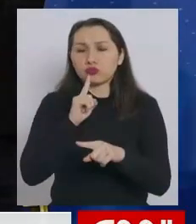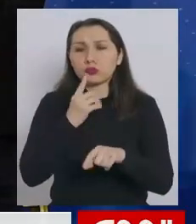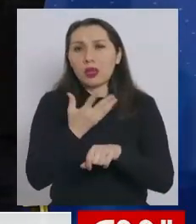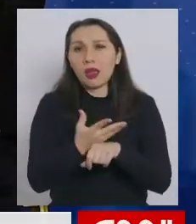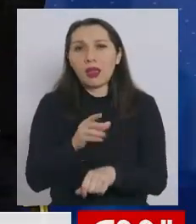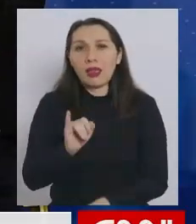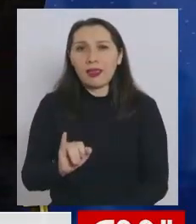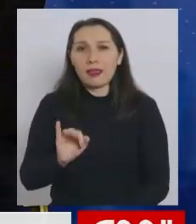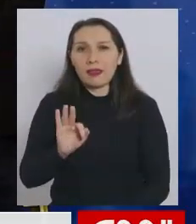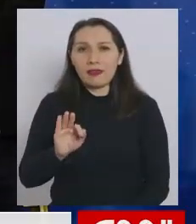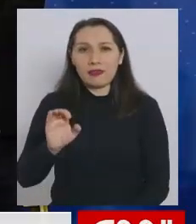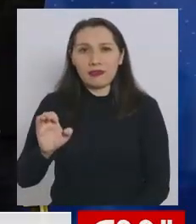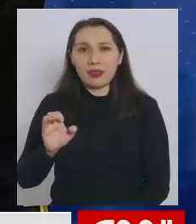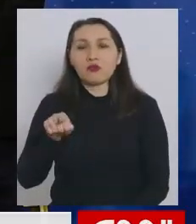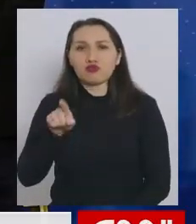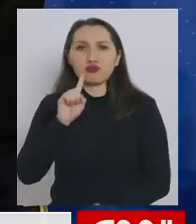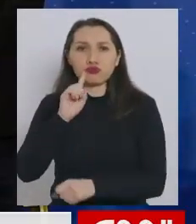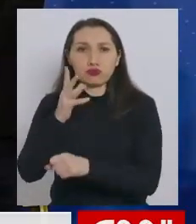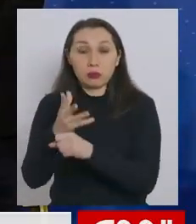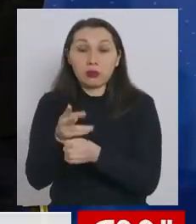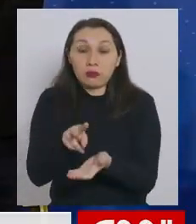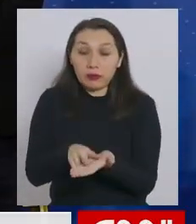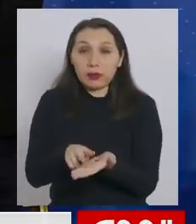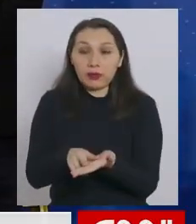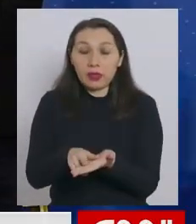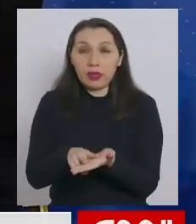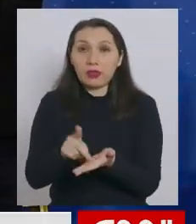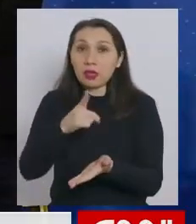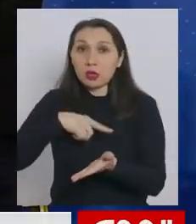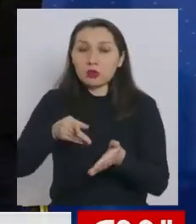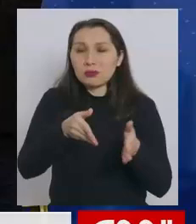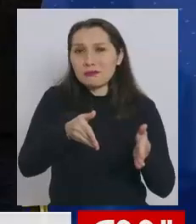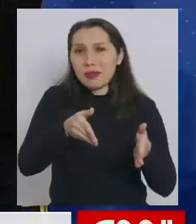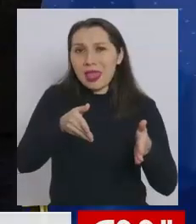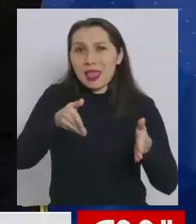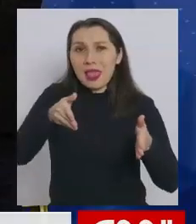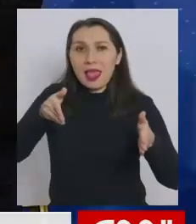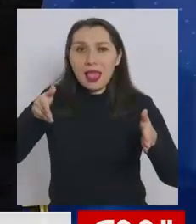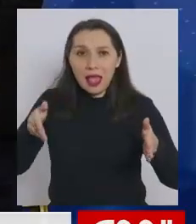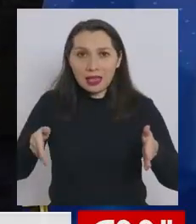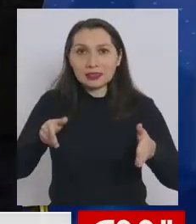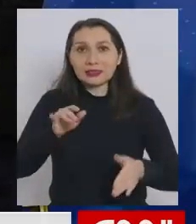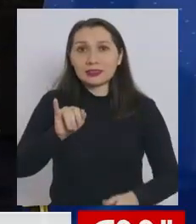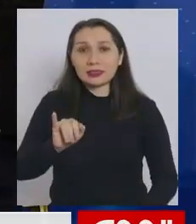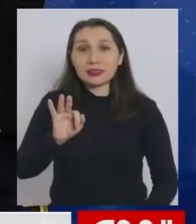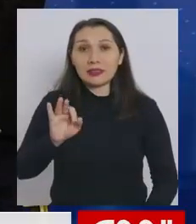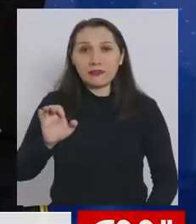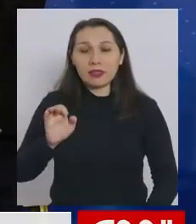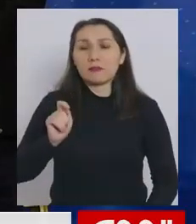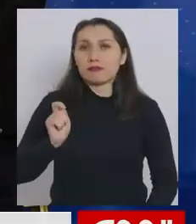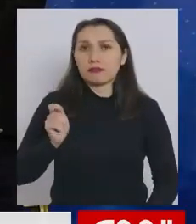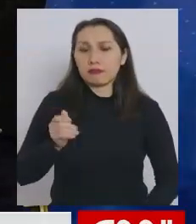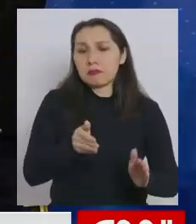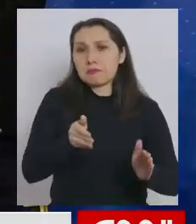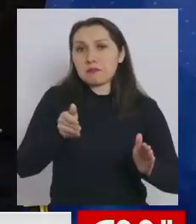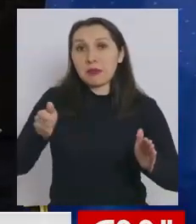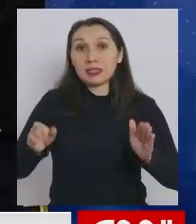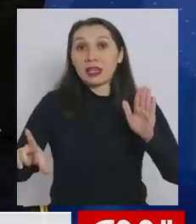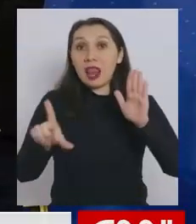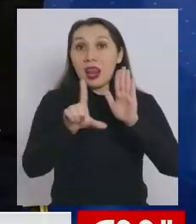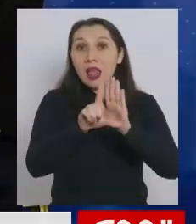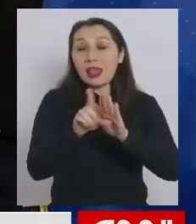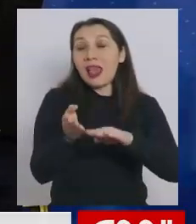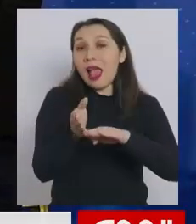como el ingreso familiar de emergencia. Y es verdad, hemos extendido el ingreso familiar de emergencia, que por ley